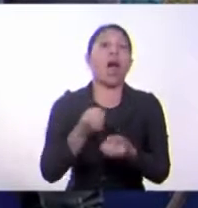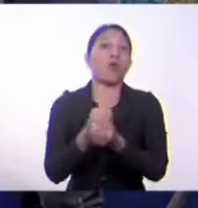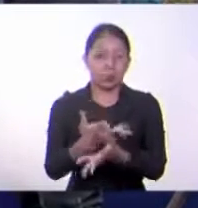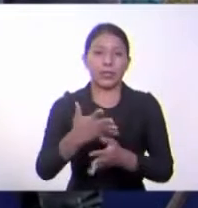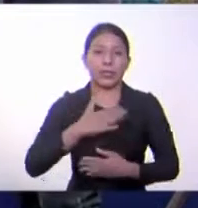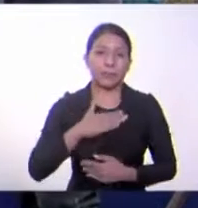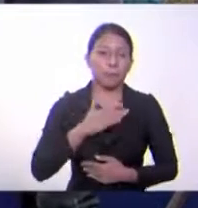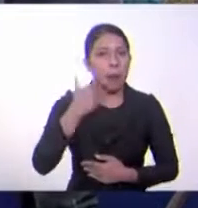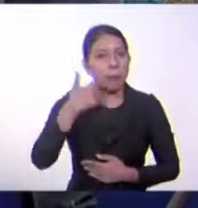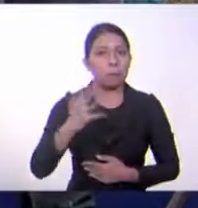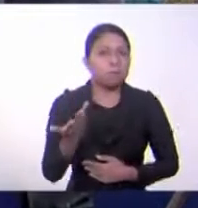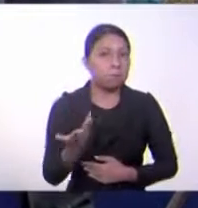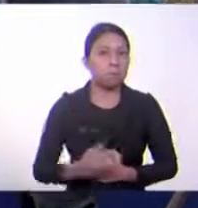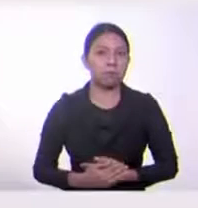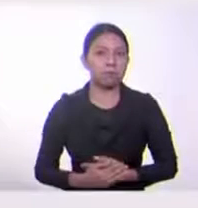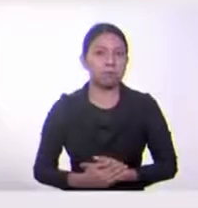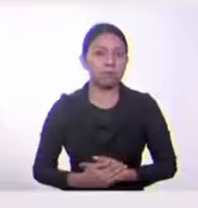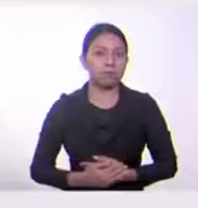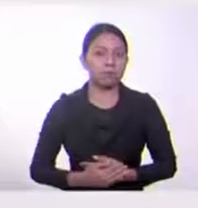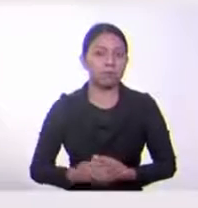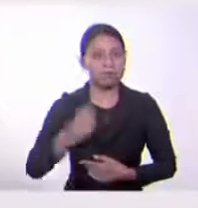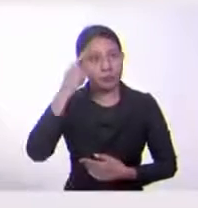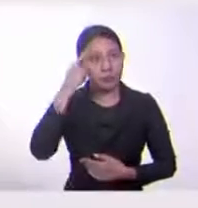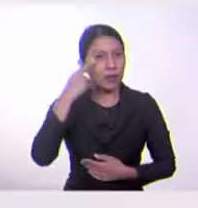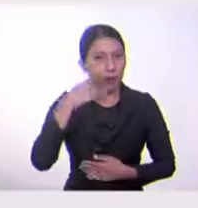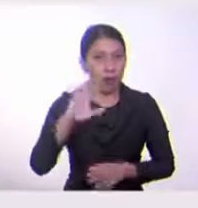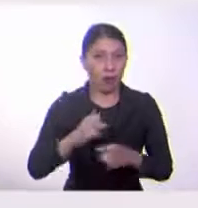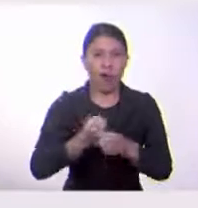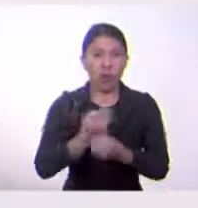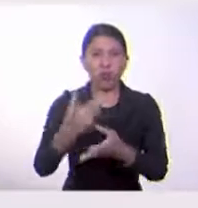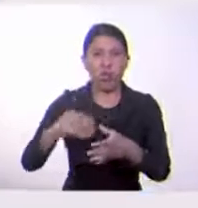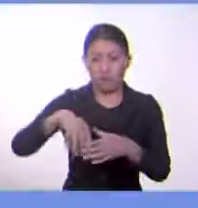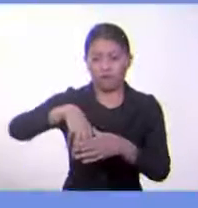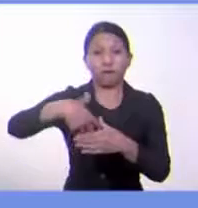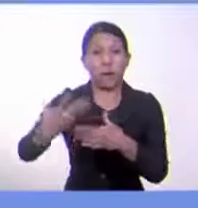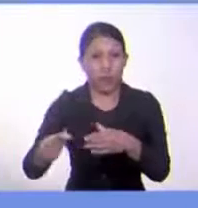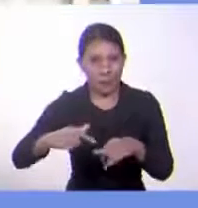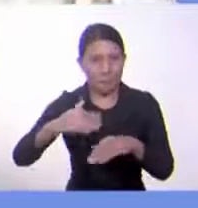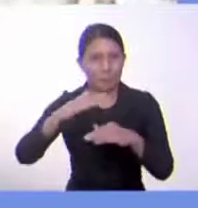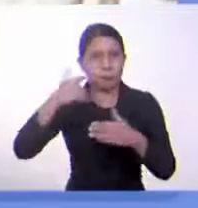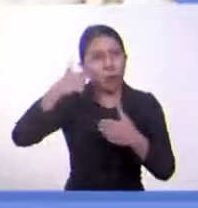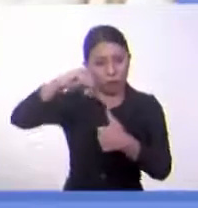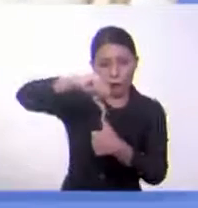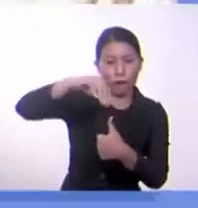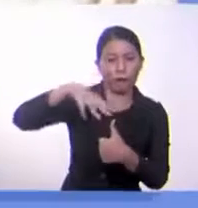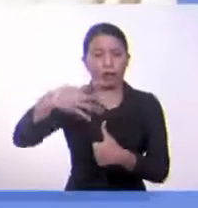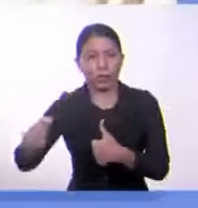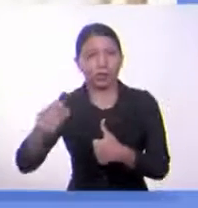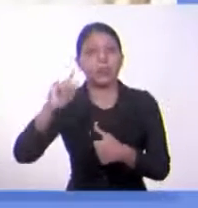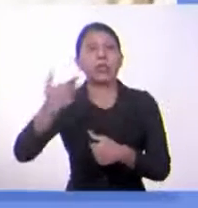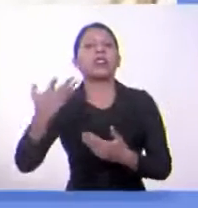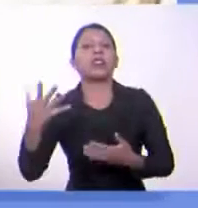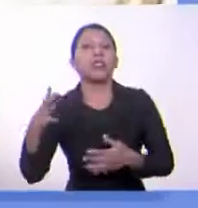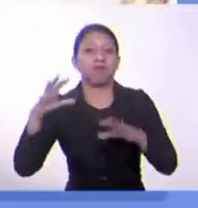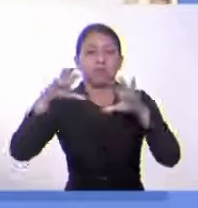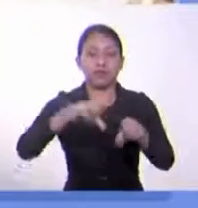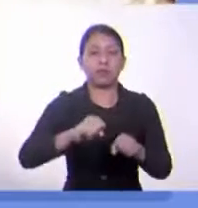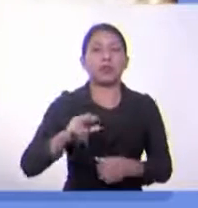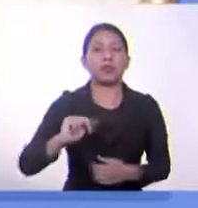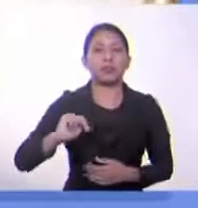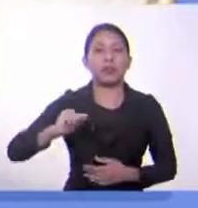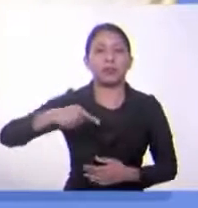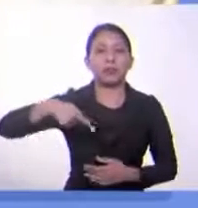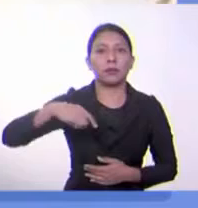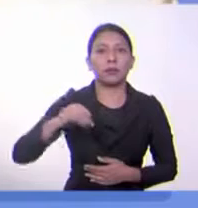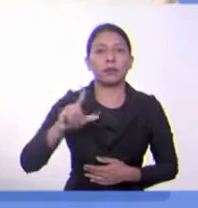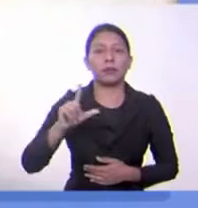Por ejemplo, si hablamos, si citamos algunas de las causas externas, vamos a tener que hacer mención de la invasión napoleónica a